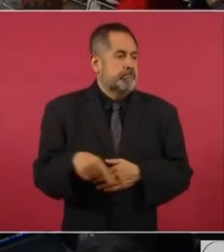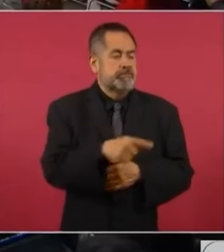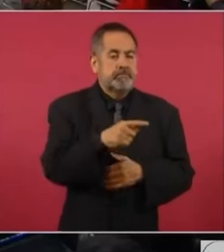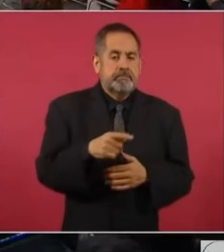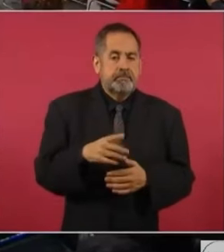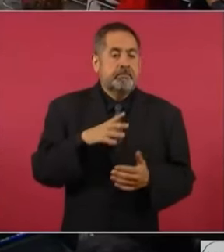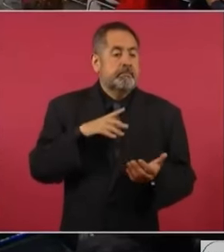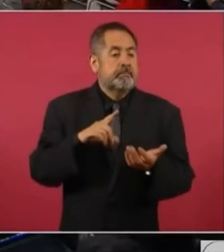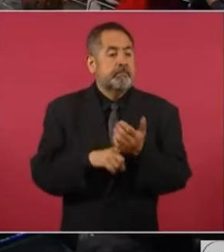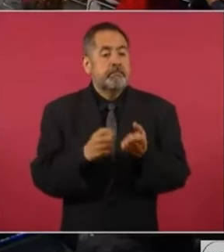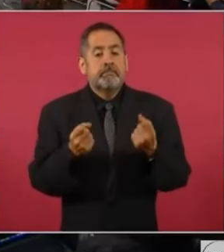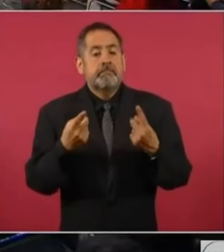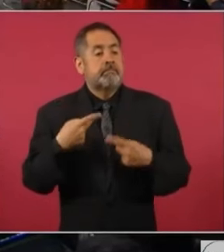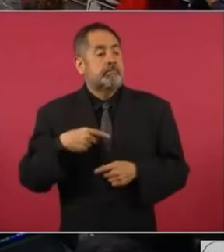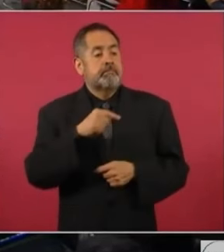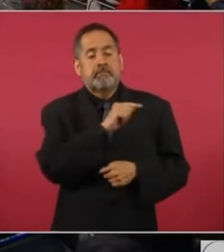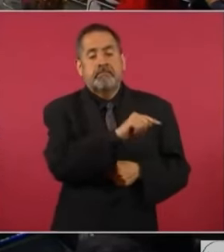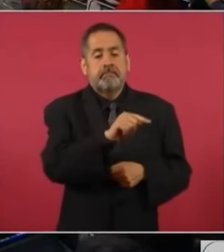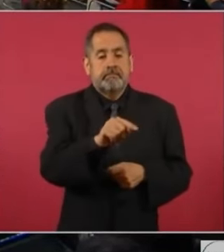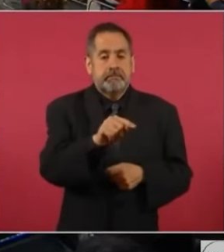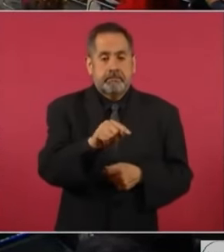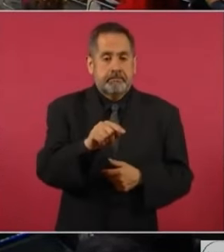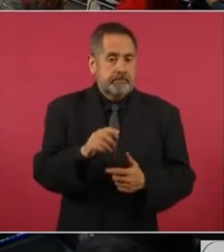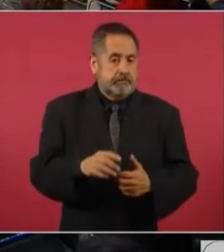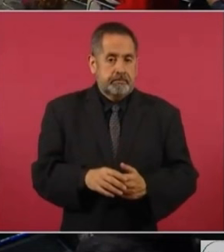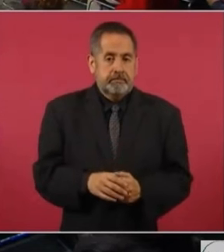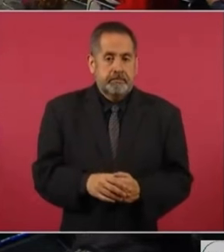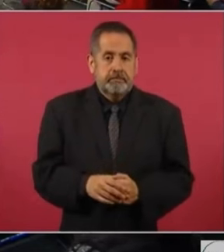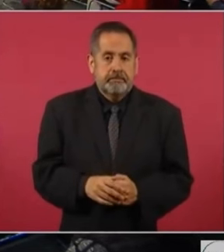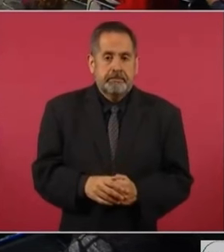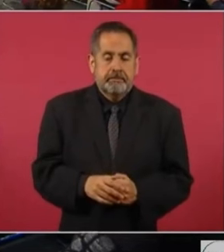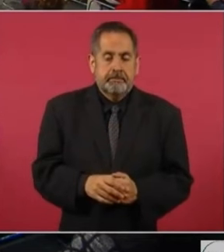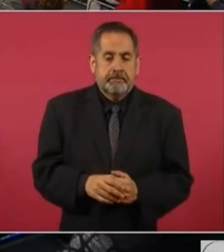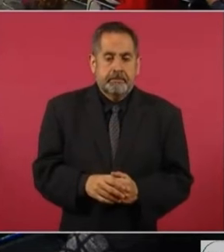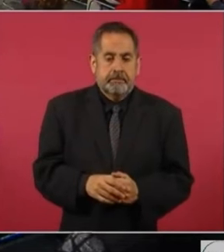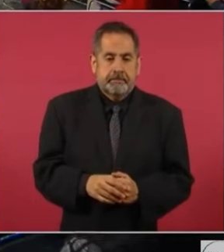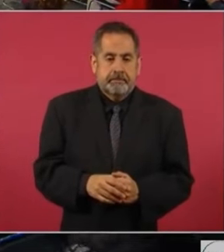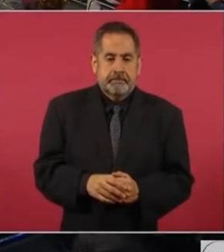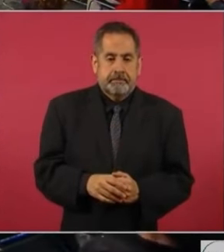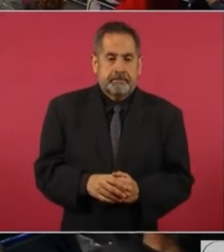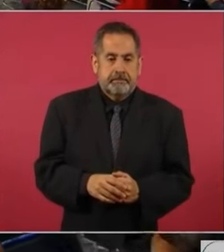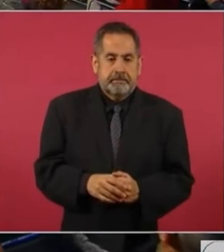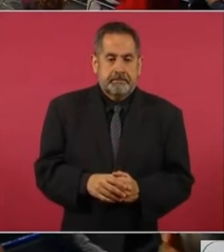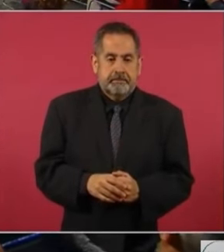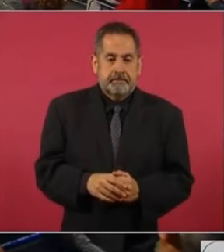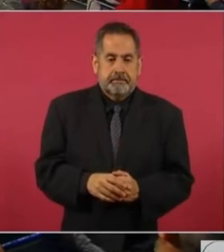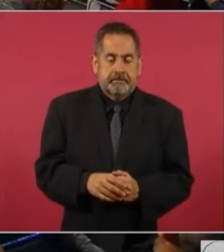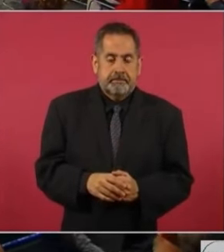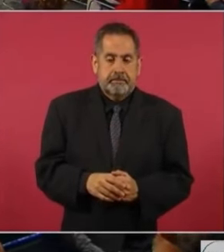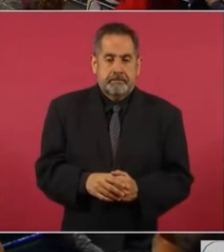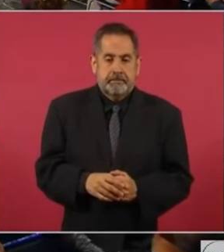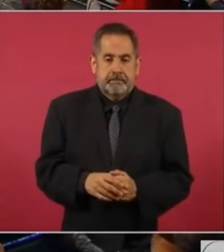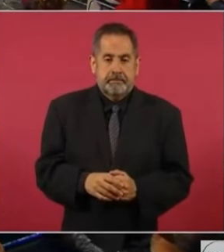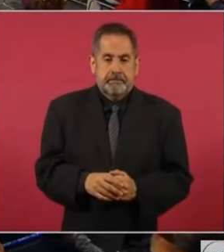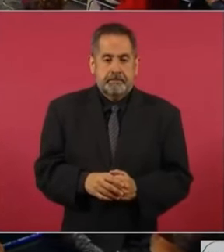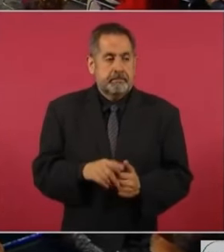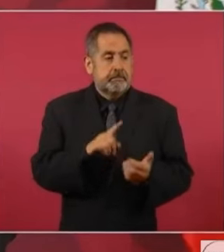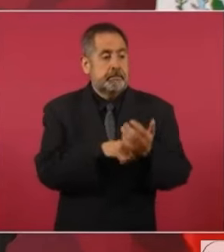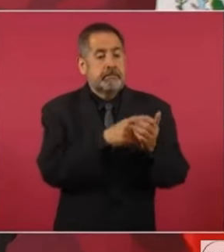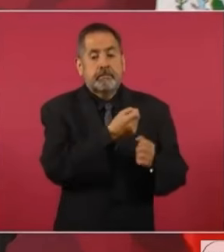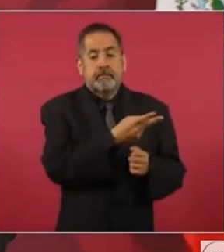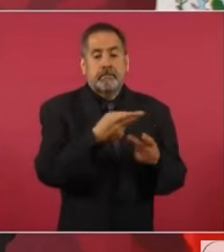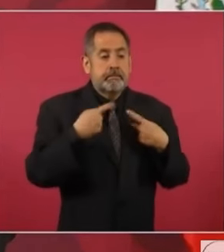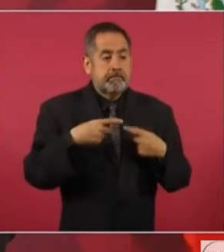que contaban con protección